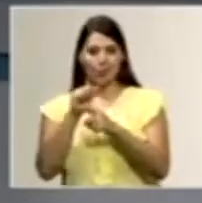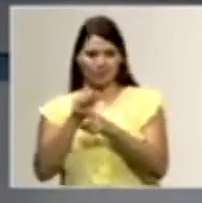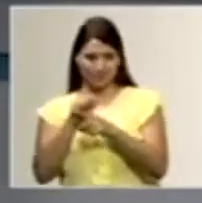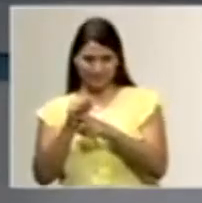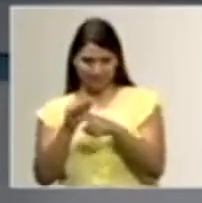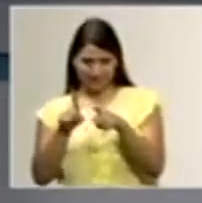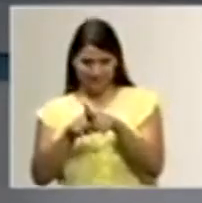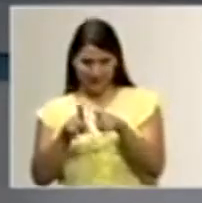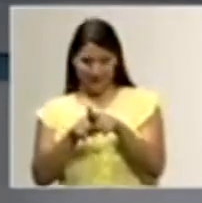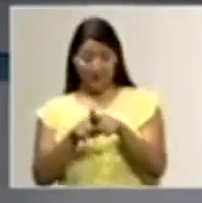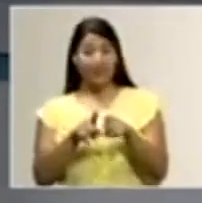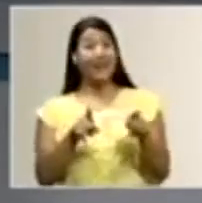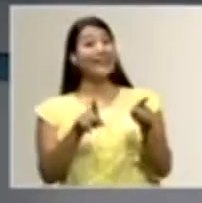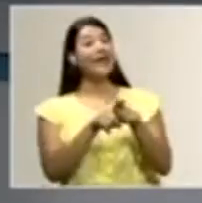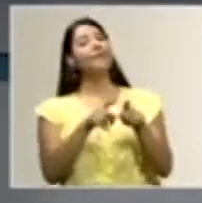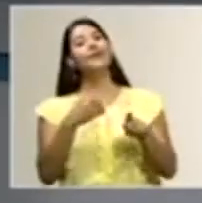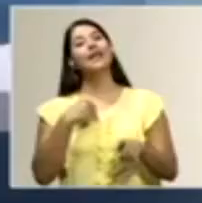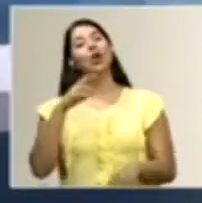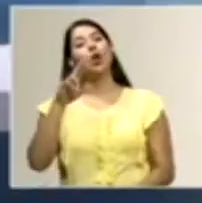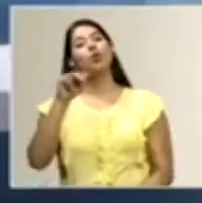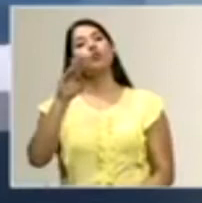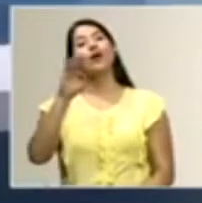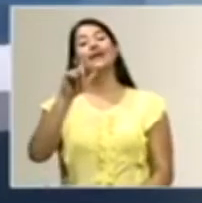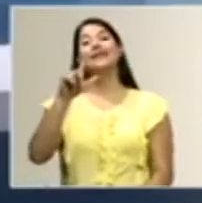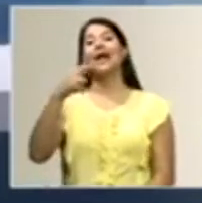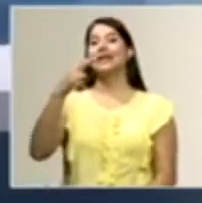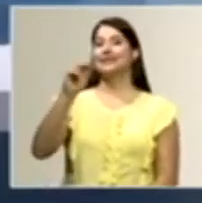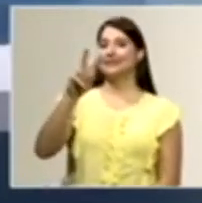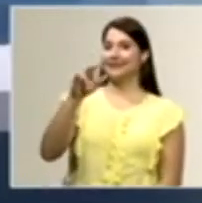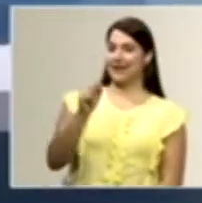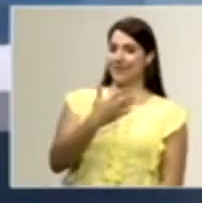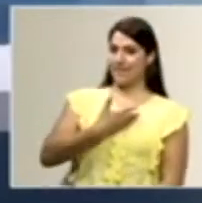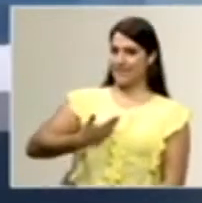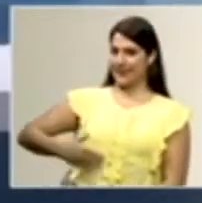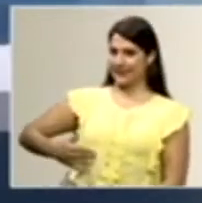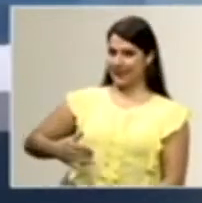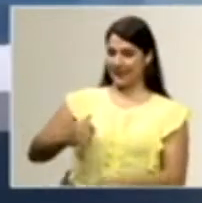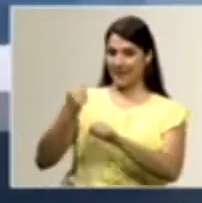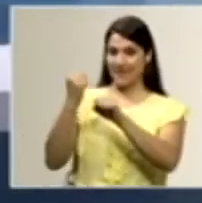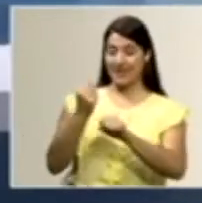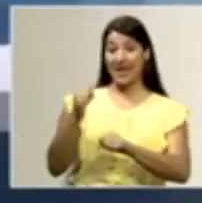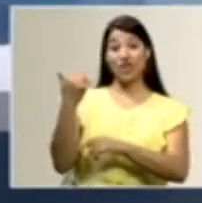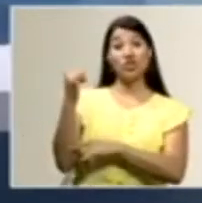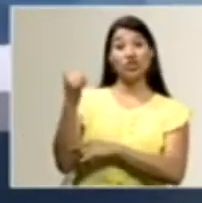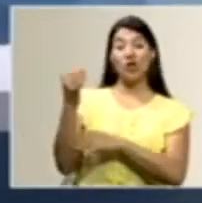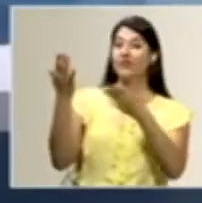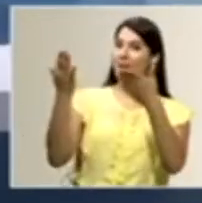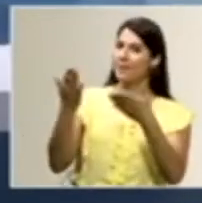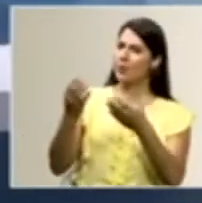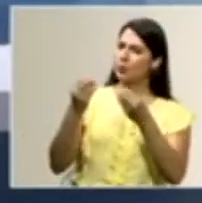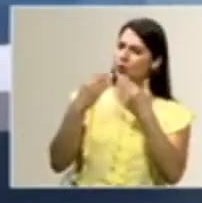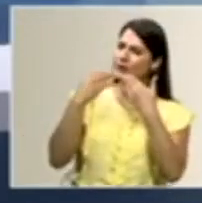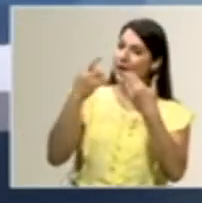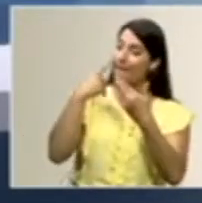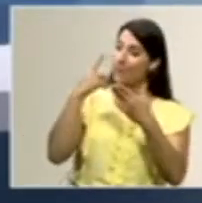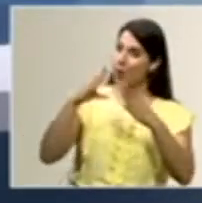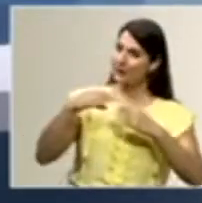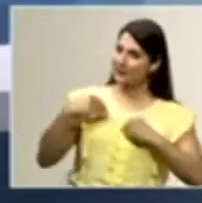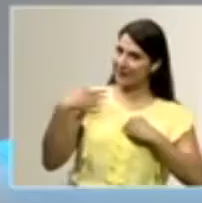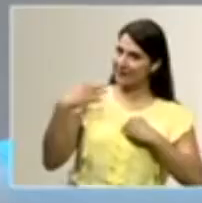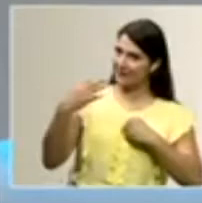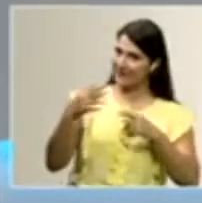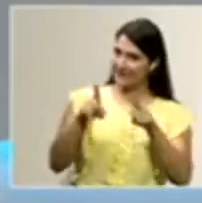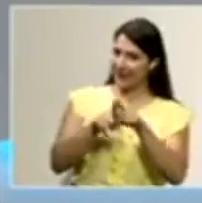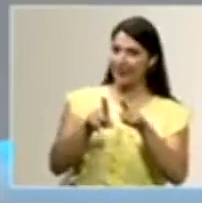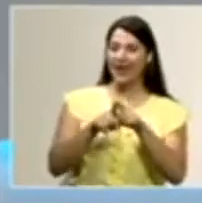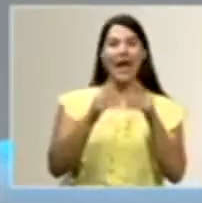Y bueno, por acá tenemos a Don Randall Chávez, presidente de la Federación de Surf. Don Randall, bienvenido y muchísimas gracias por aceptar esta invitación.